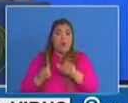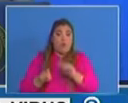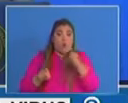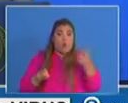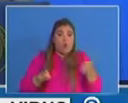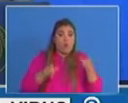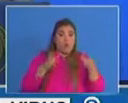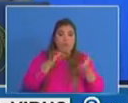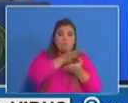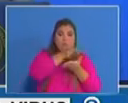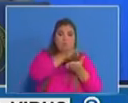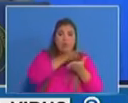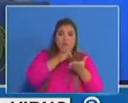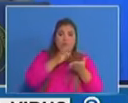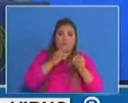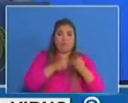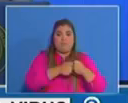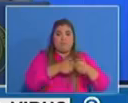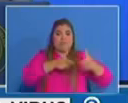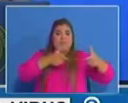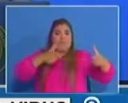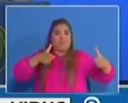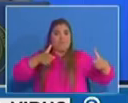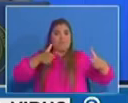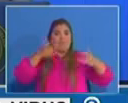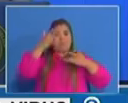en lo que vemos acá es que sobre todo